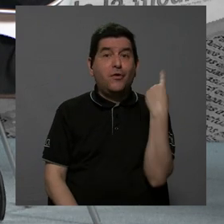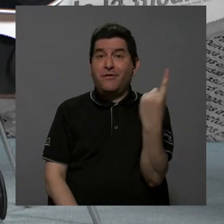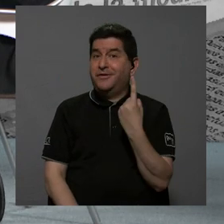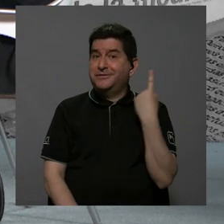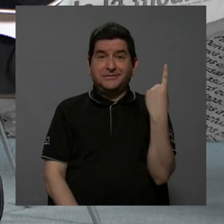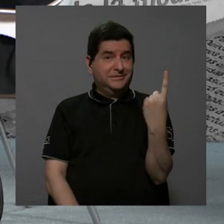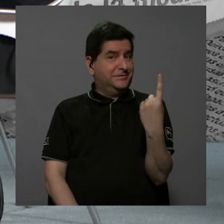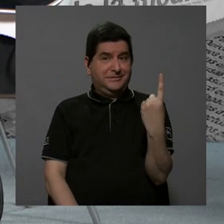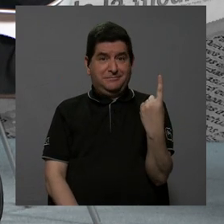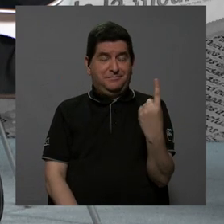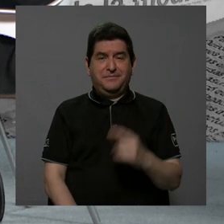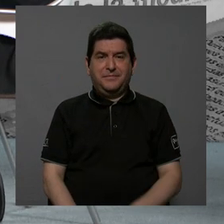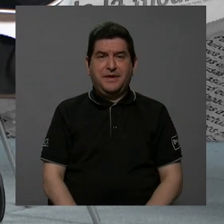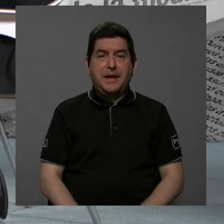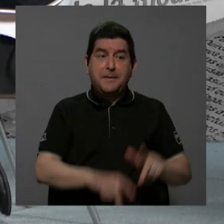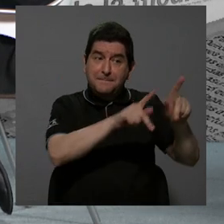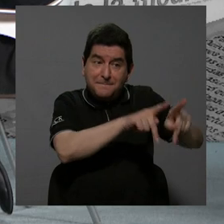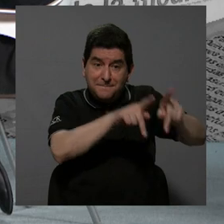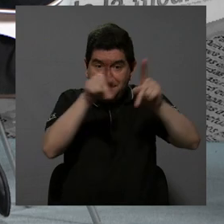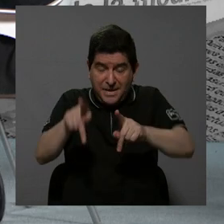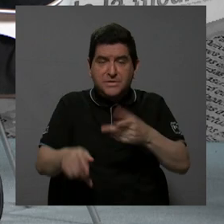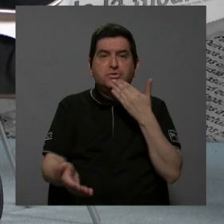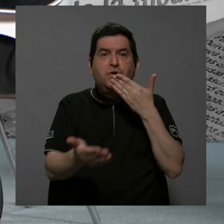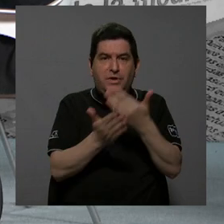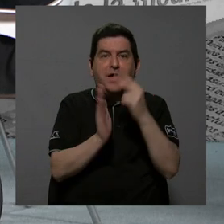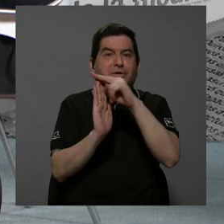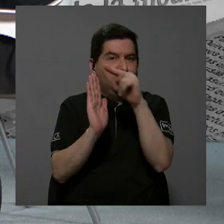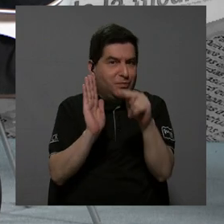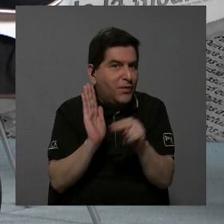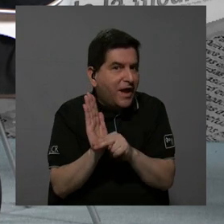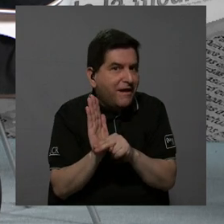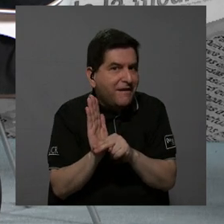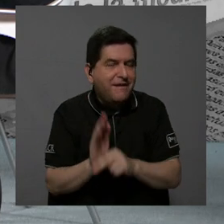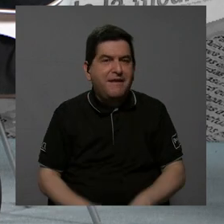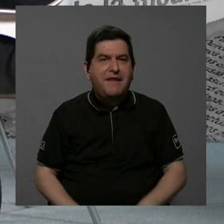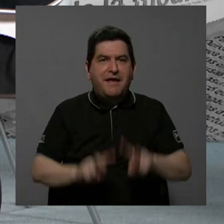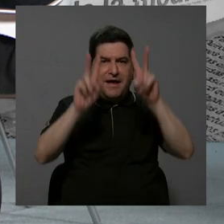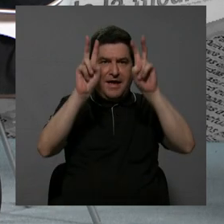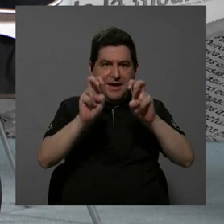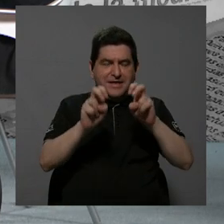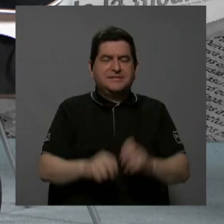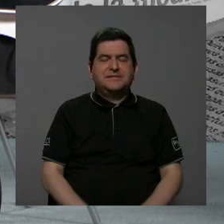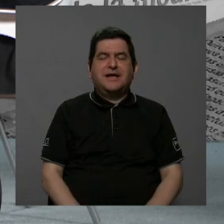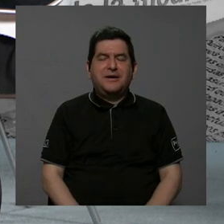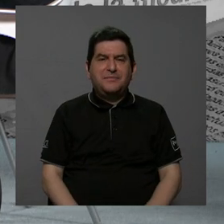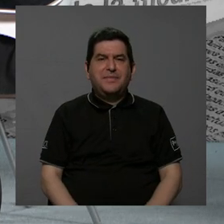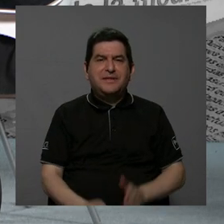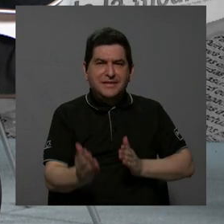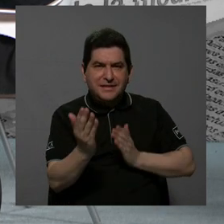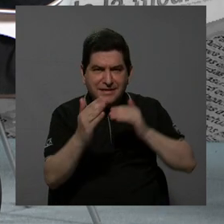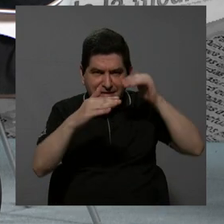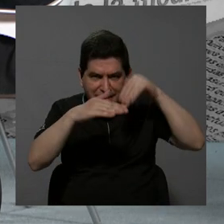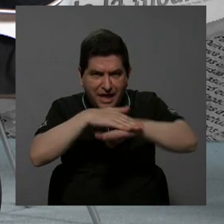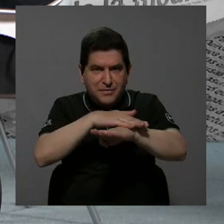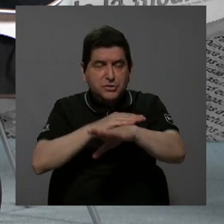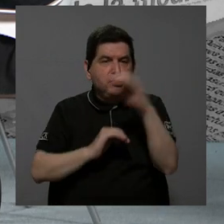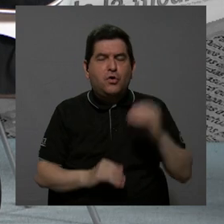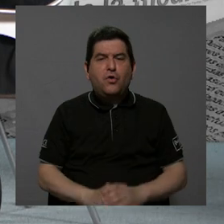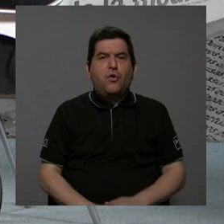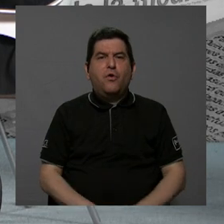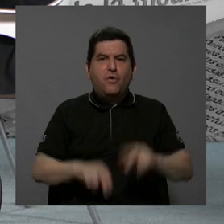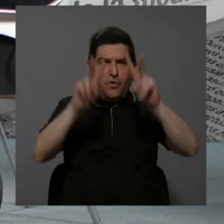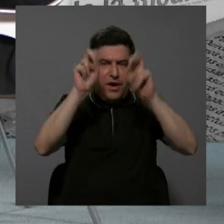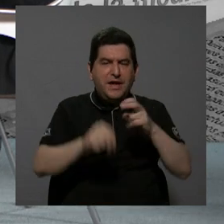las personas que tienen una buena nota, ni en la prueba de habilidades cuantitativas o el examen de admisión, necesariamente es porque el